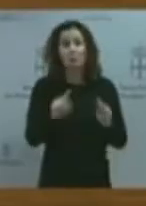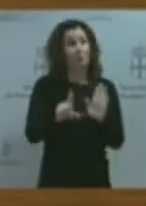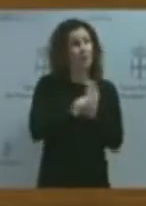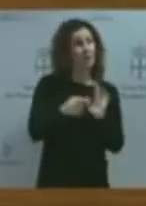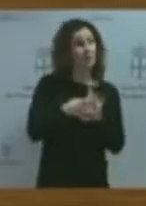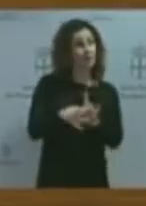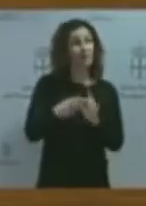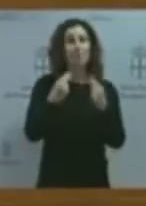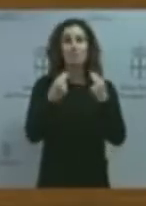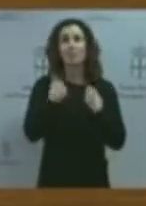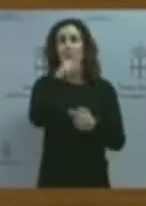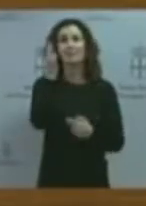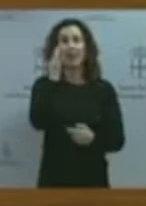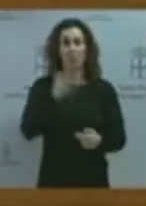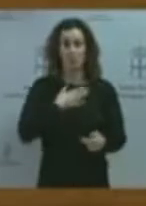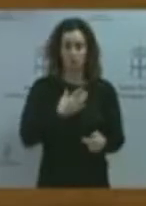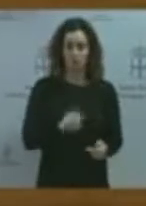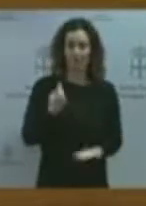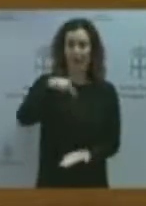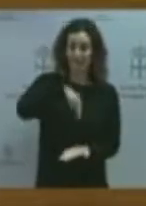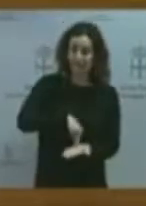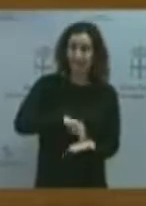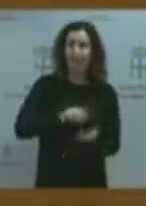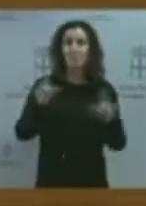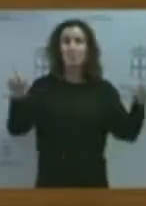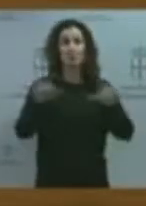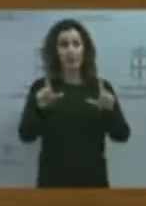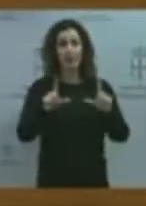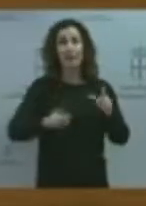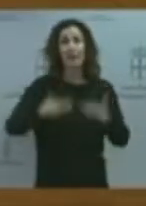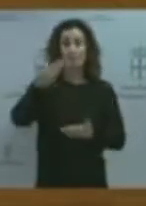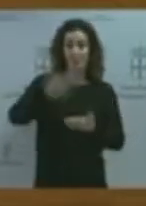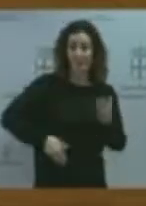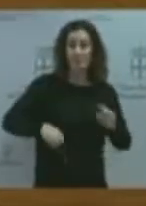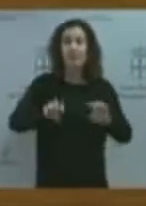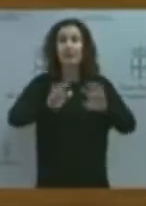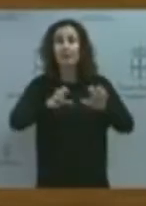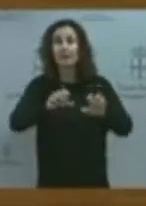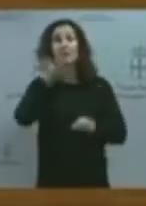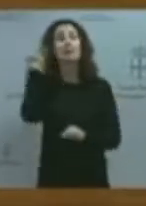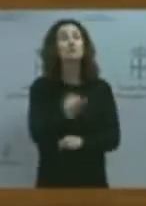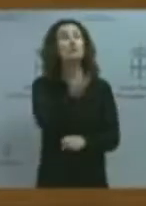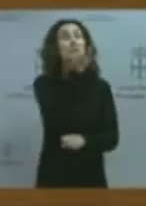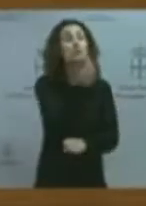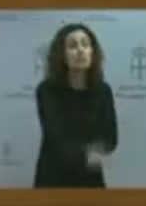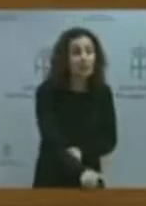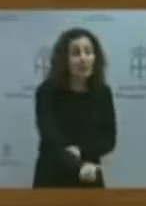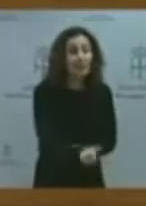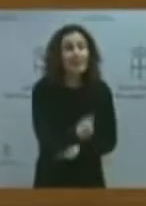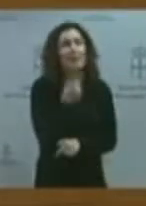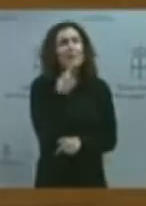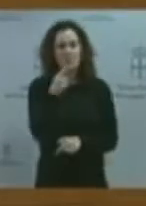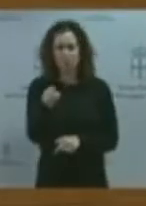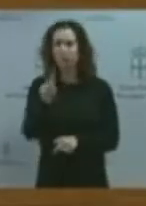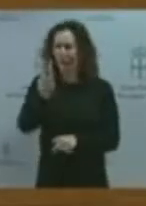través de lo que oímos en la televisión, leímos en la prensa y le escuchamos a usted, decidamos quién es terrorista y quién no. Y de paso